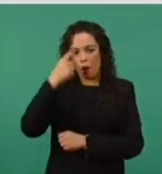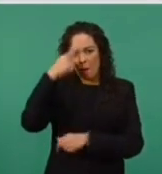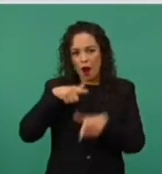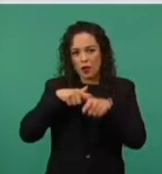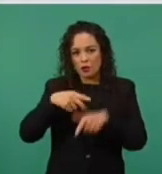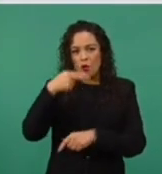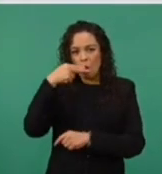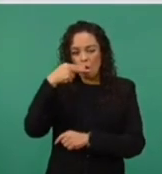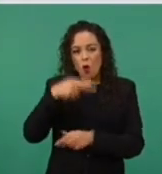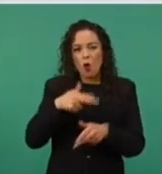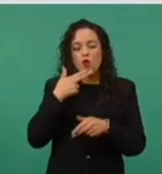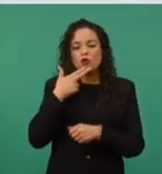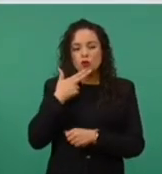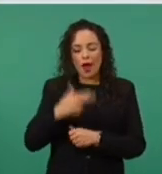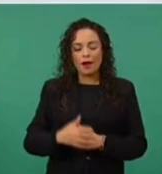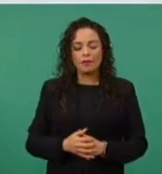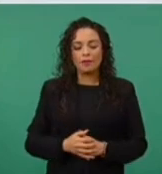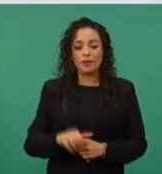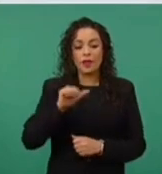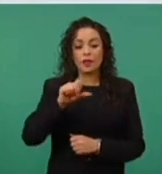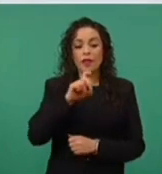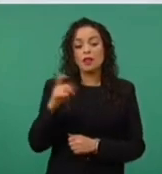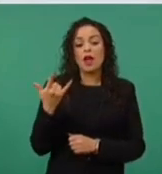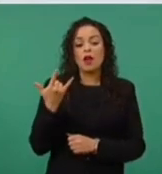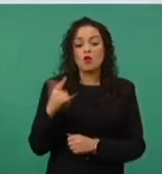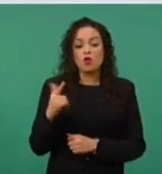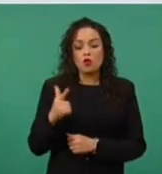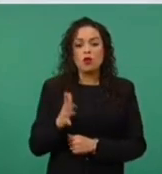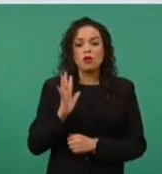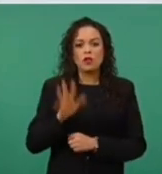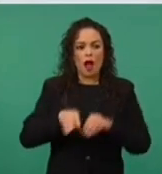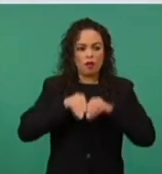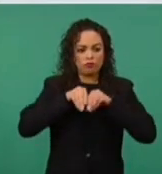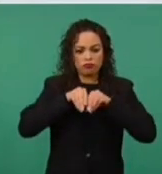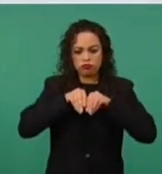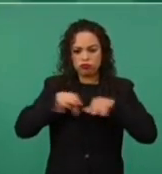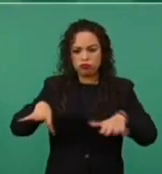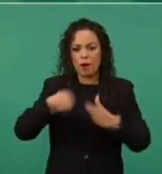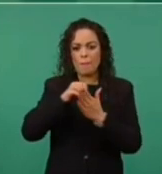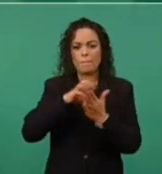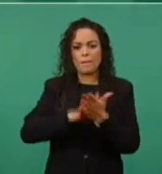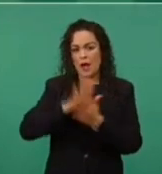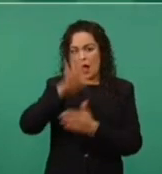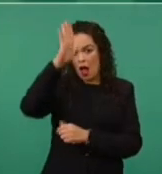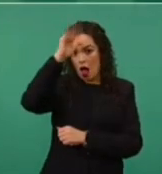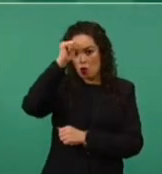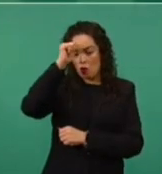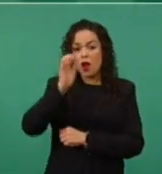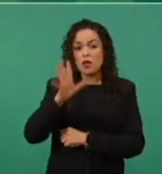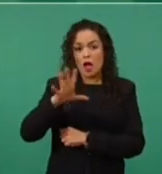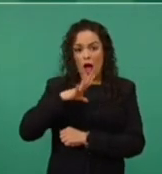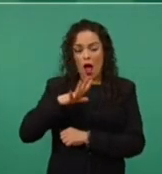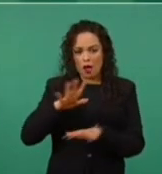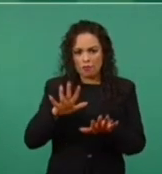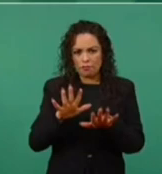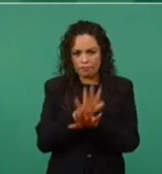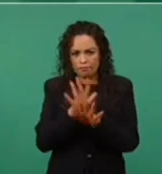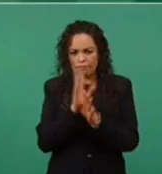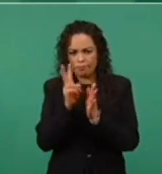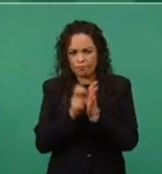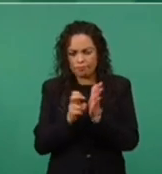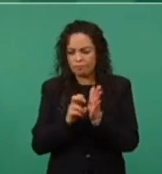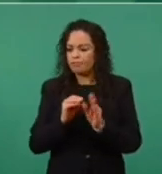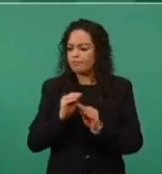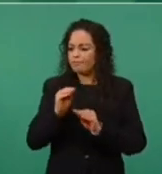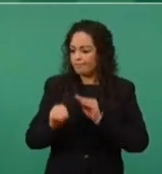En julio, el 16 de julio, se publicó un decreto en donde también hubo algunos ajustes inconvenientes que el